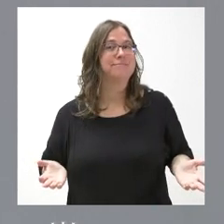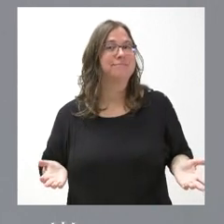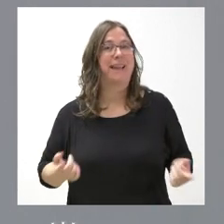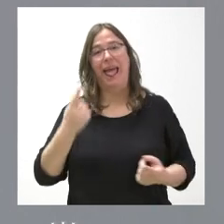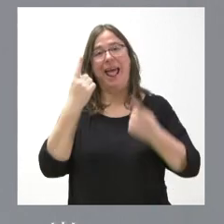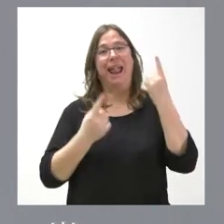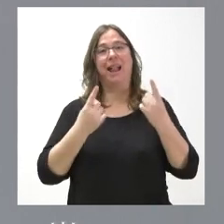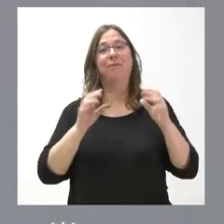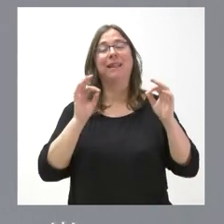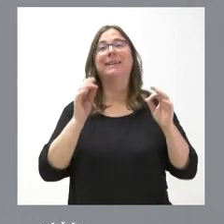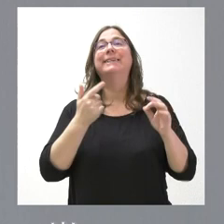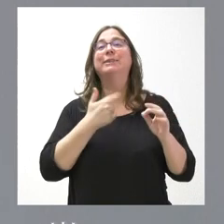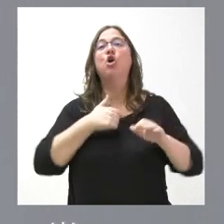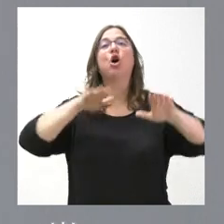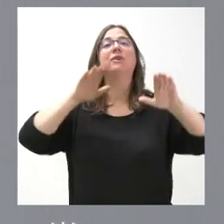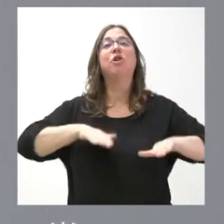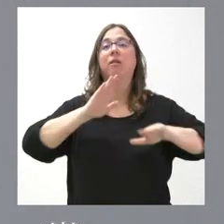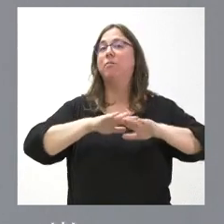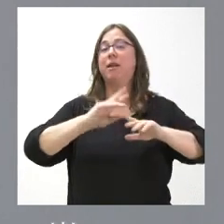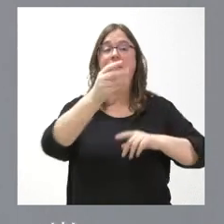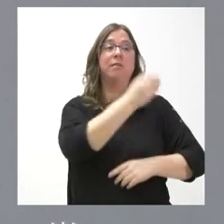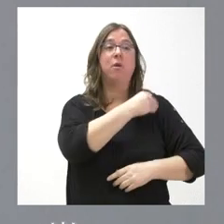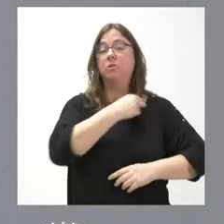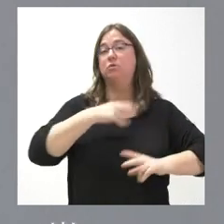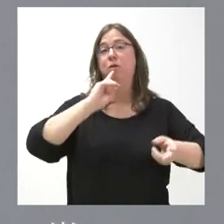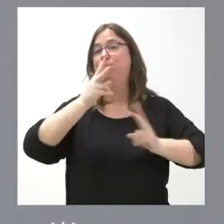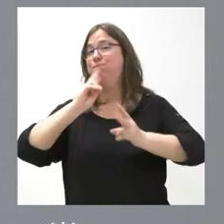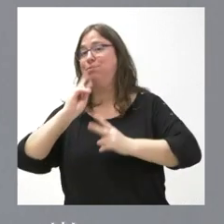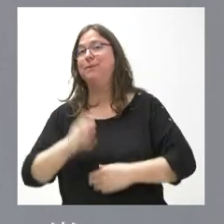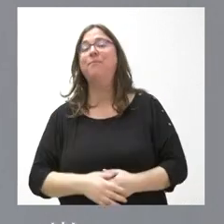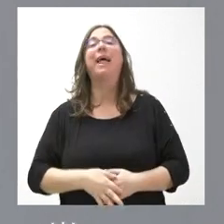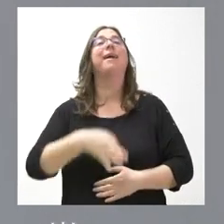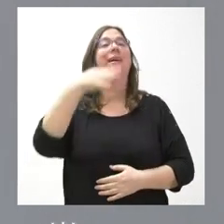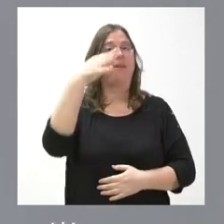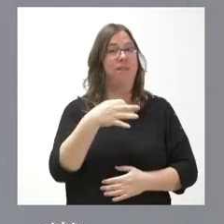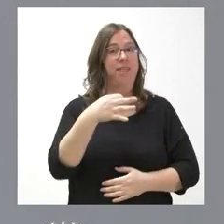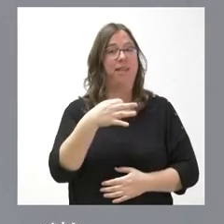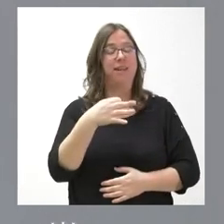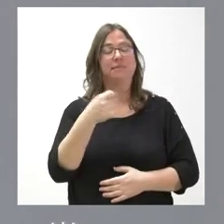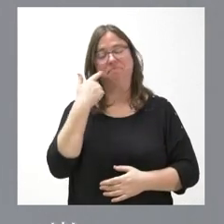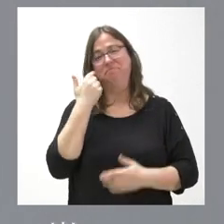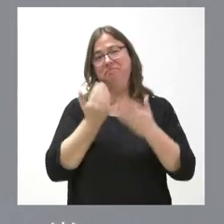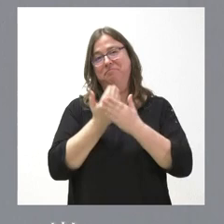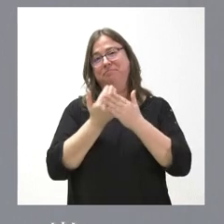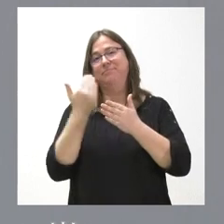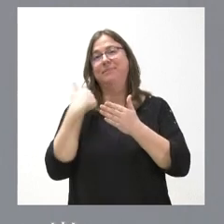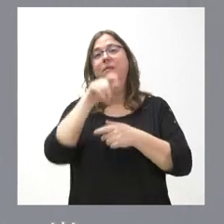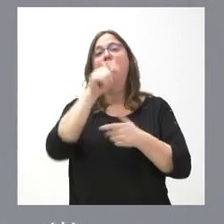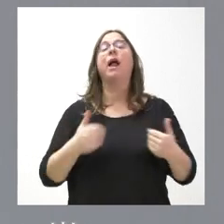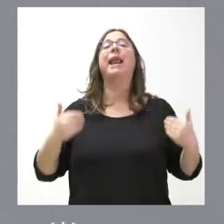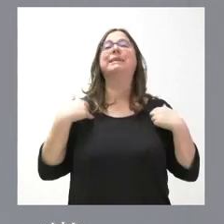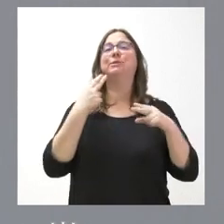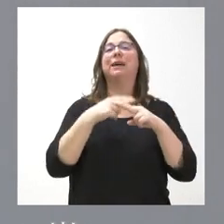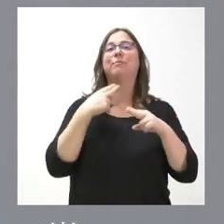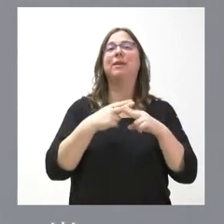veces. Yo estoy aquí para responder a sus preguntas. Es verdad que estamos viendo también en los últimos tiempos algunos responsables políticos que